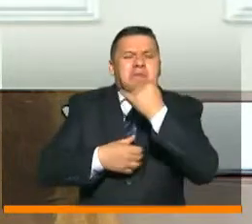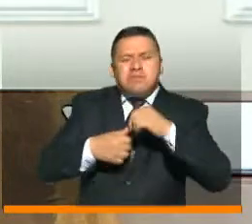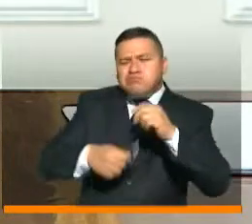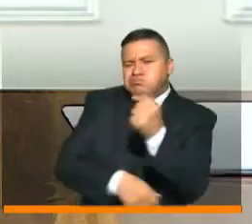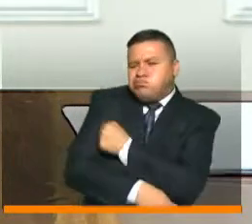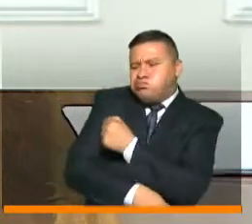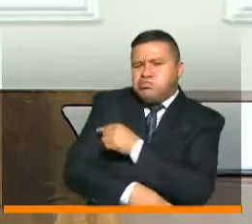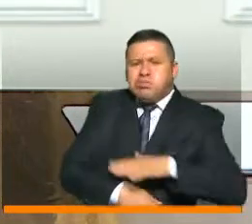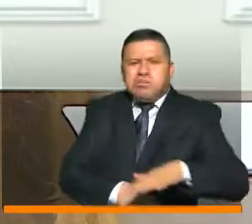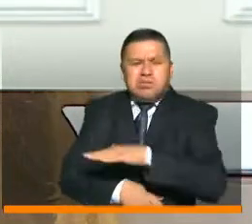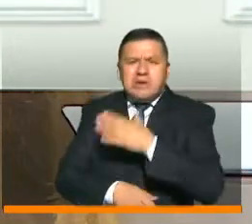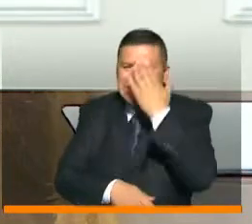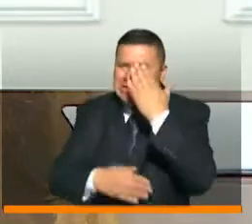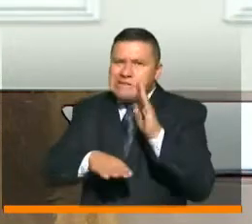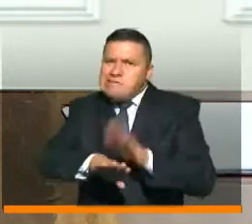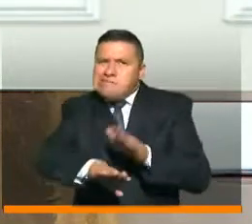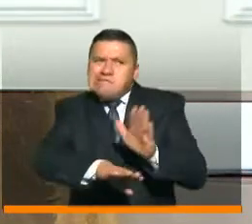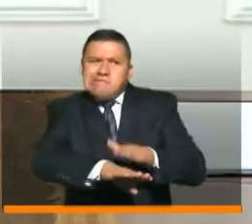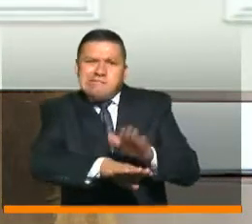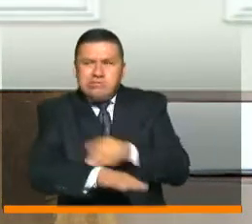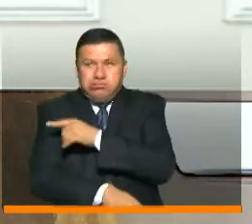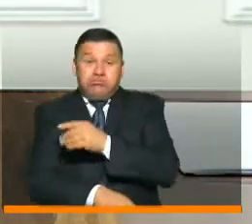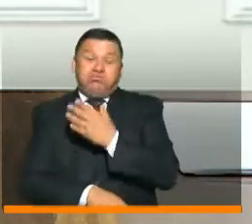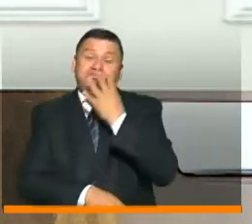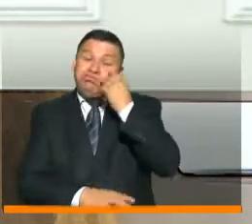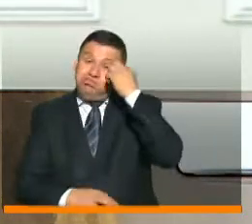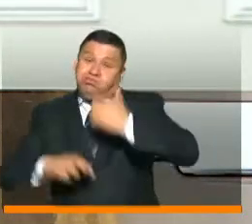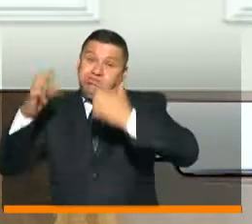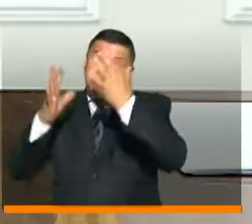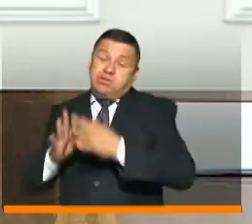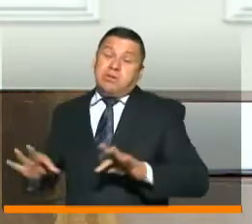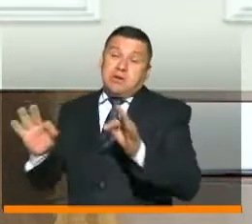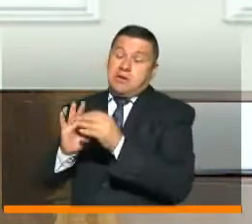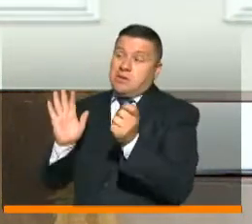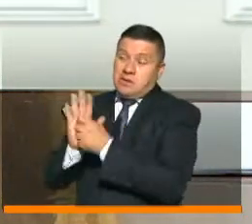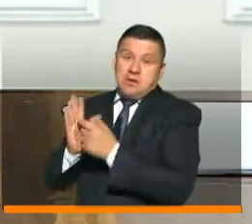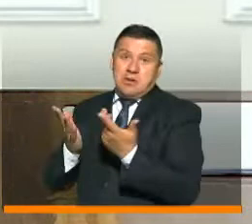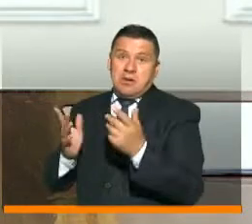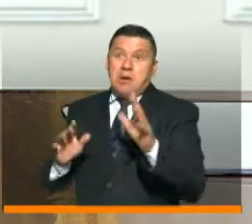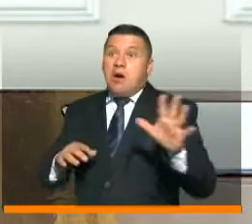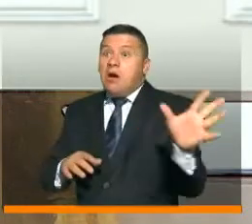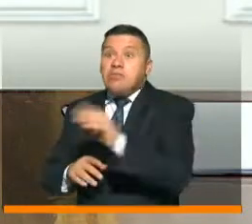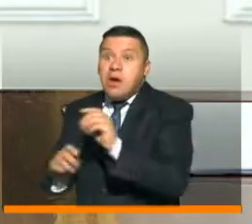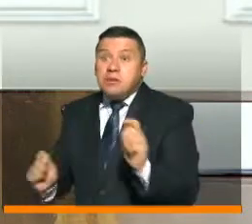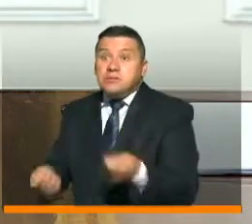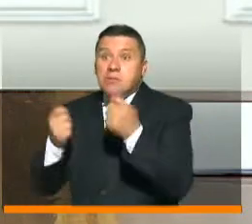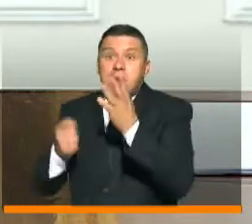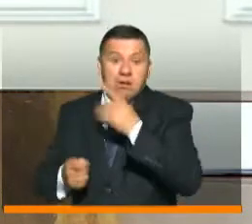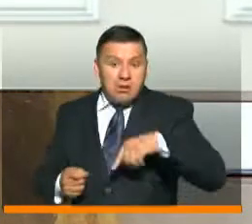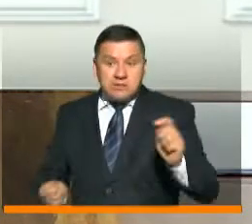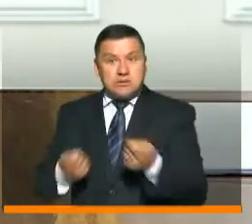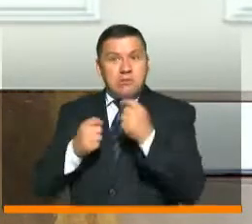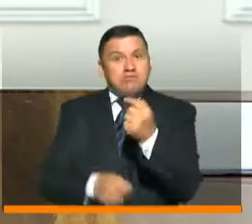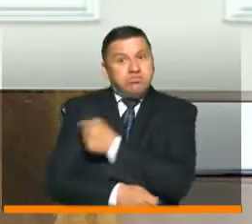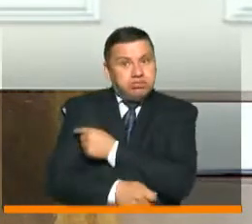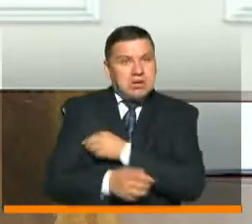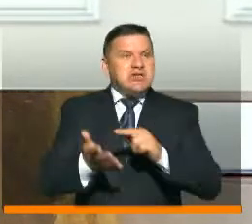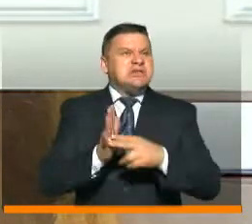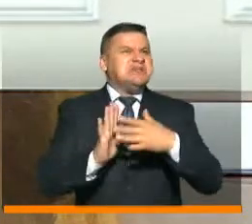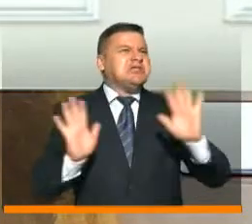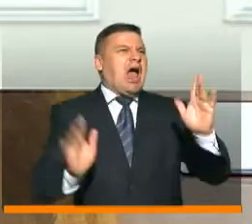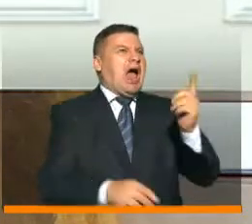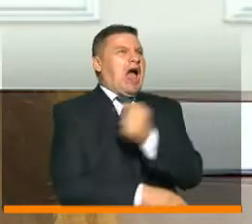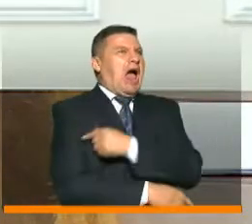y también obviamente las advertencias que han hecho ustedes que son muy importantes. Nadie está a salvo hasta que todos estemos a salvo. Vacunación no significa